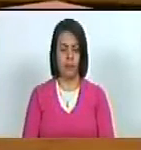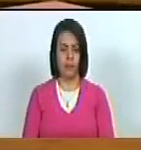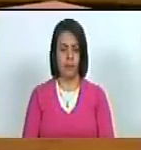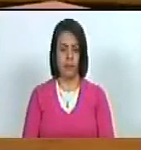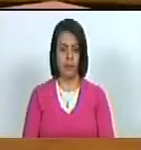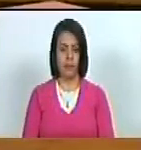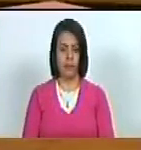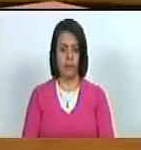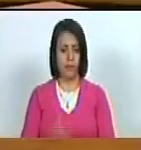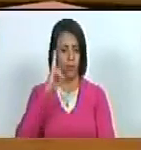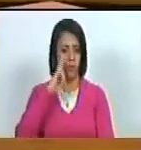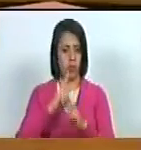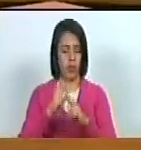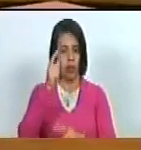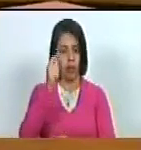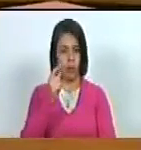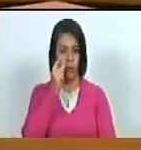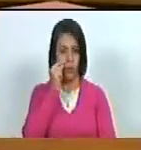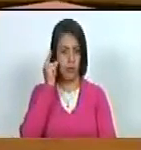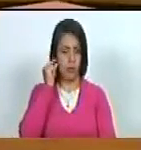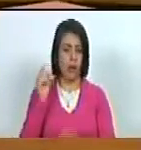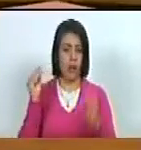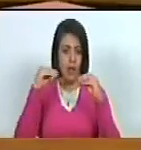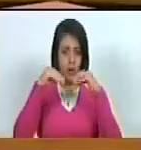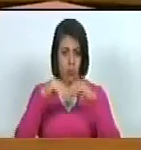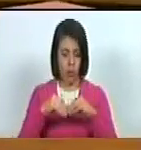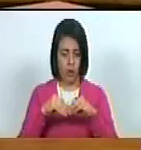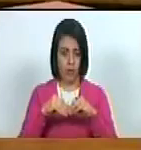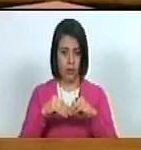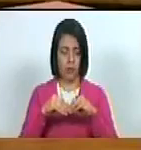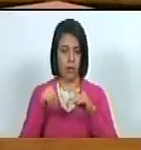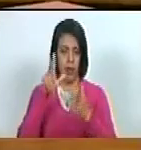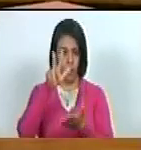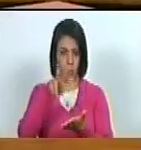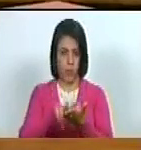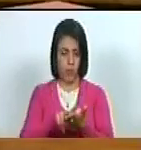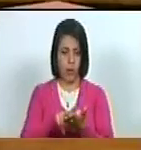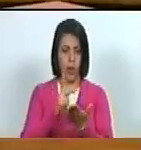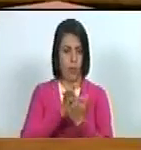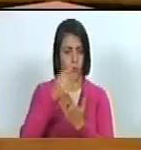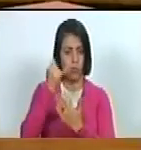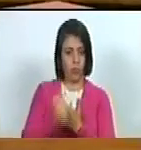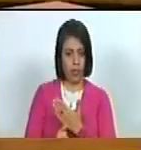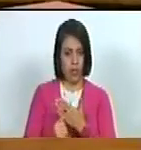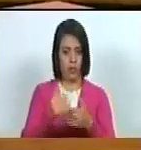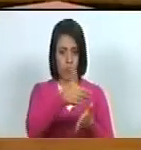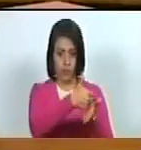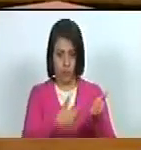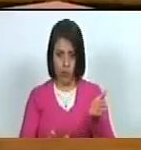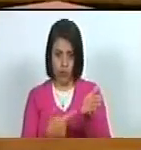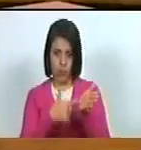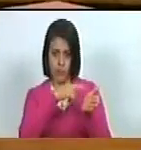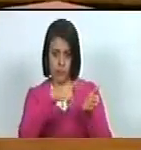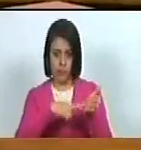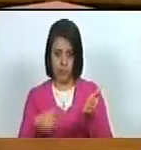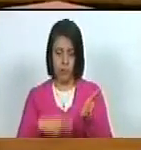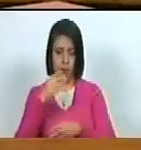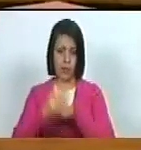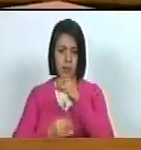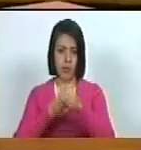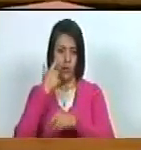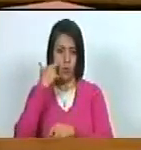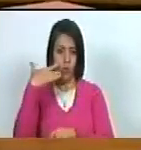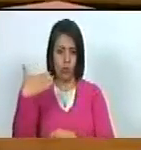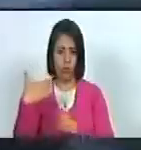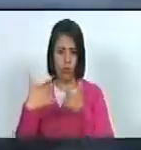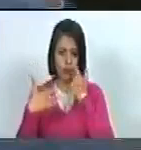Las honorables diputadas y los honorables diputados que estén de acuerdo con aprobar el proyecto de acta presentado. Si no se manifestaron con la señal